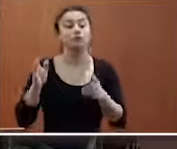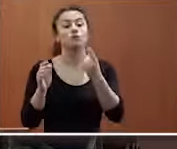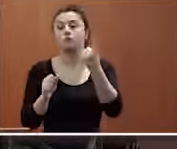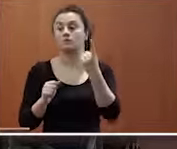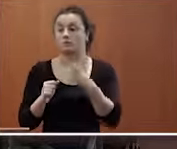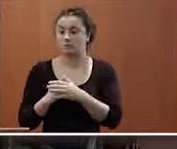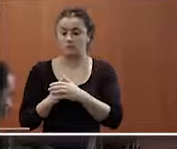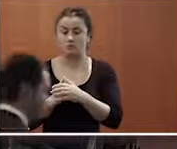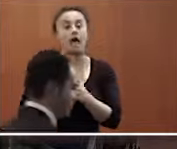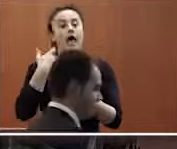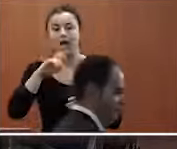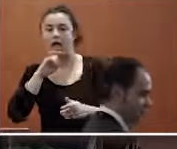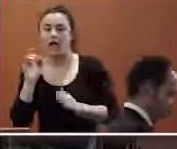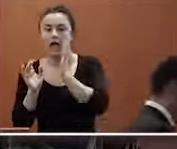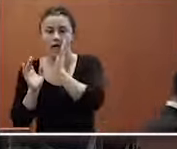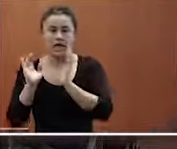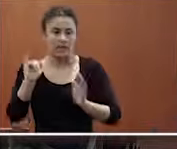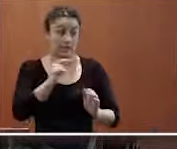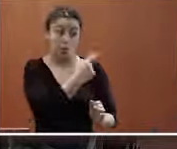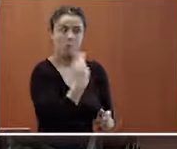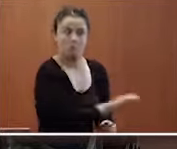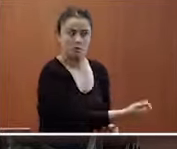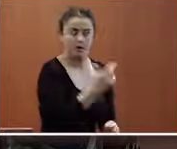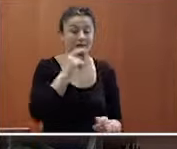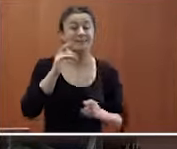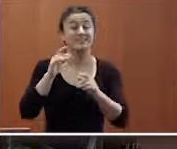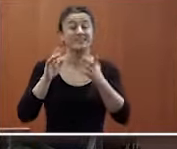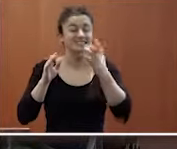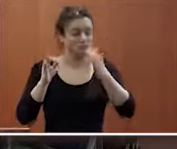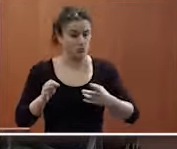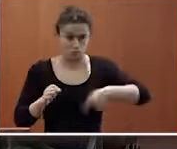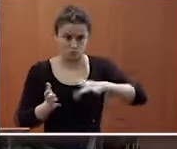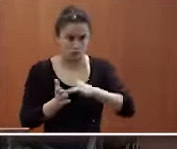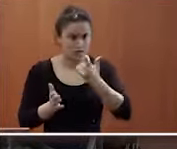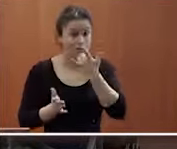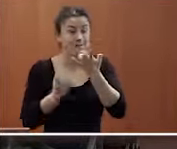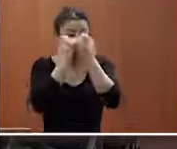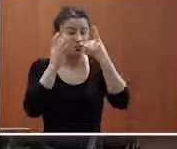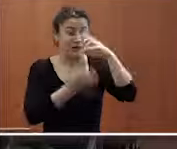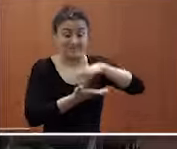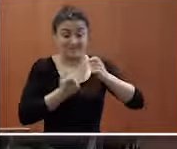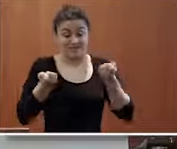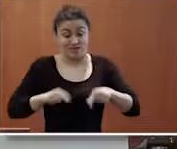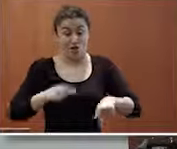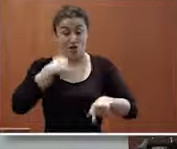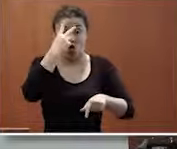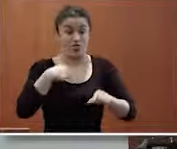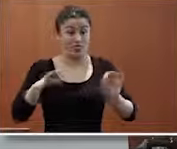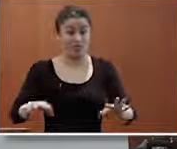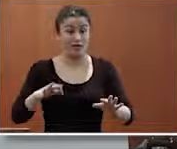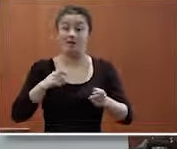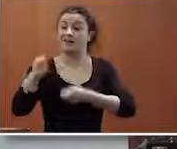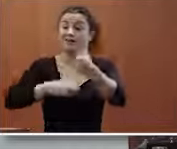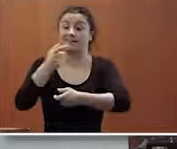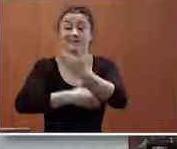error ya lo tenemos muy bien un momentito cometiríamos un error cometiríamos un error si pensáramos que una entidad como la nuestra como da